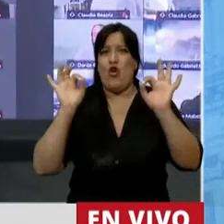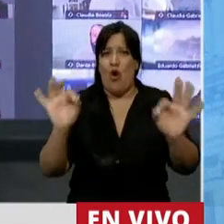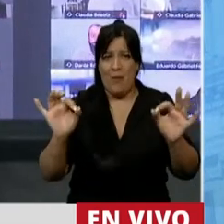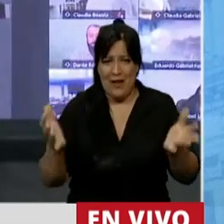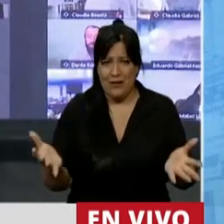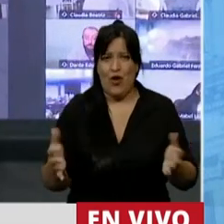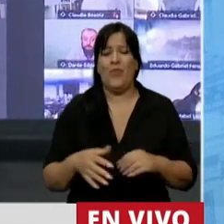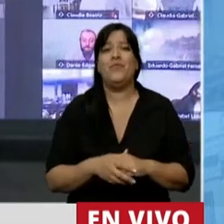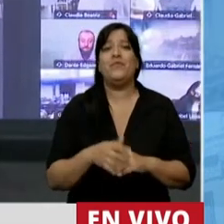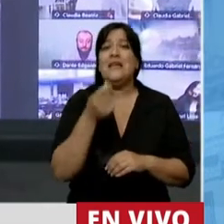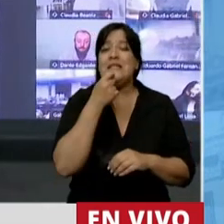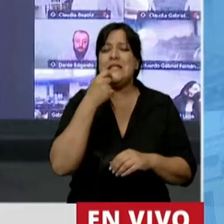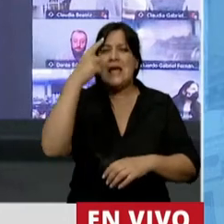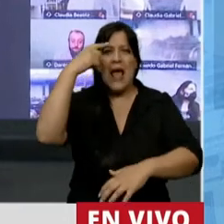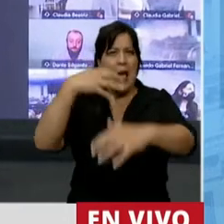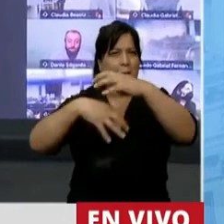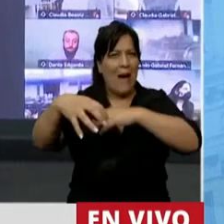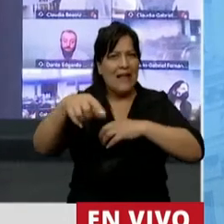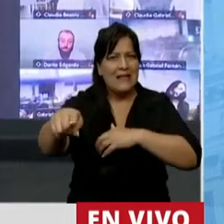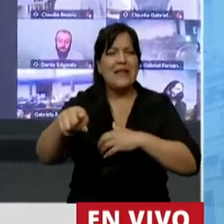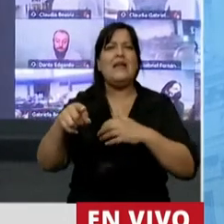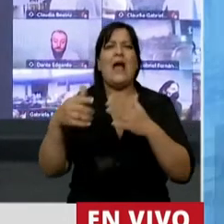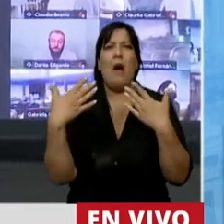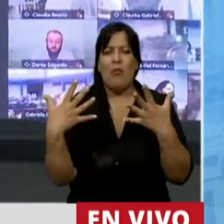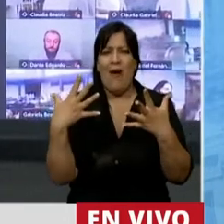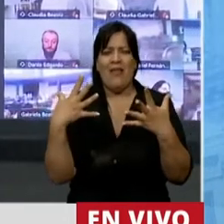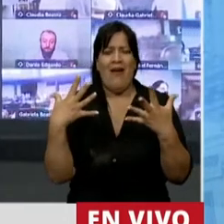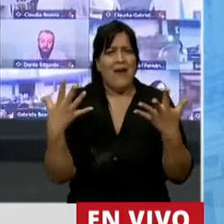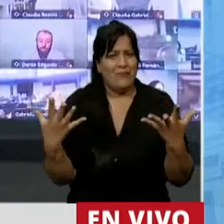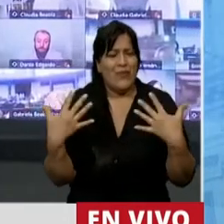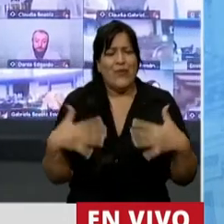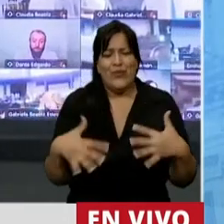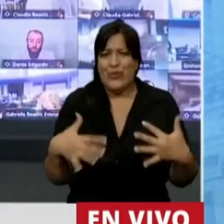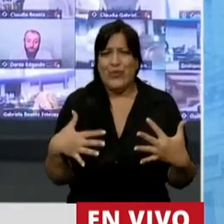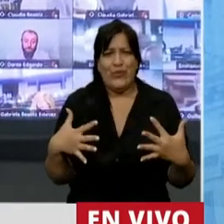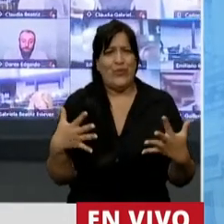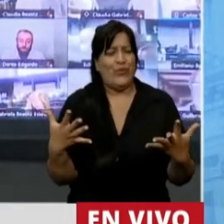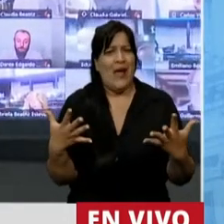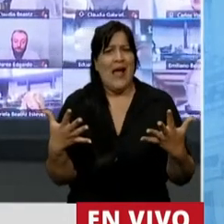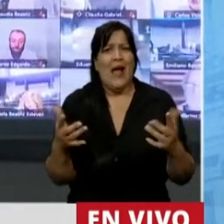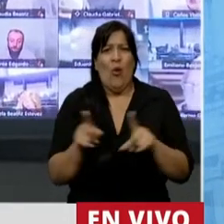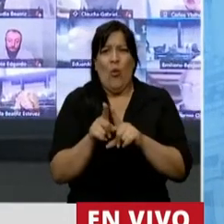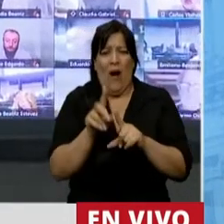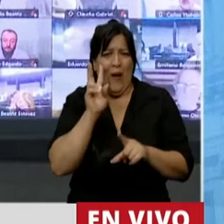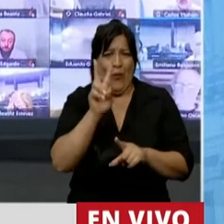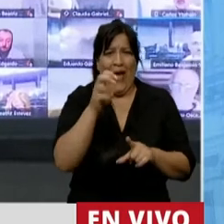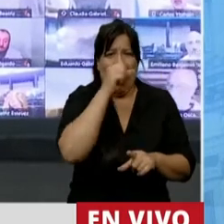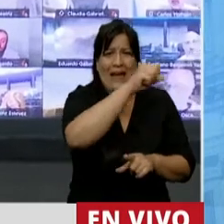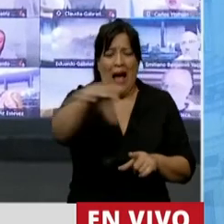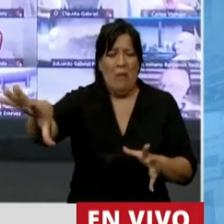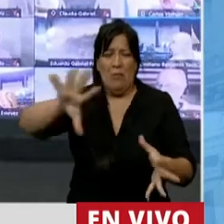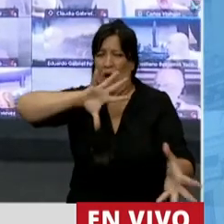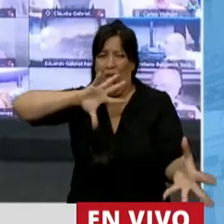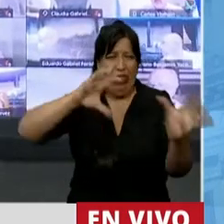lugar del otro, seguramente vamos a poder sentir la desesperanza que significa ver un campo arrasado por el